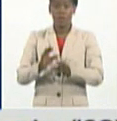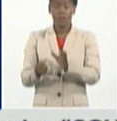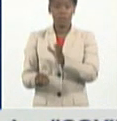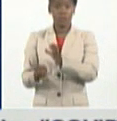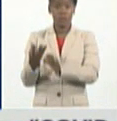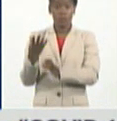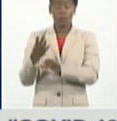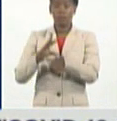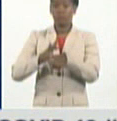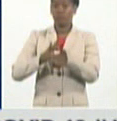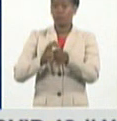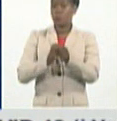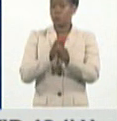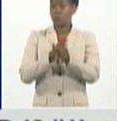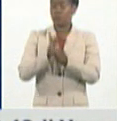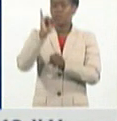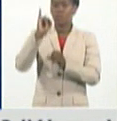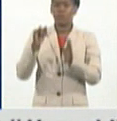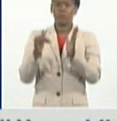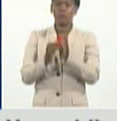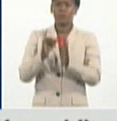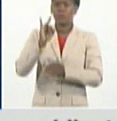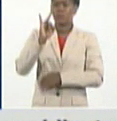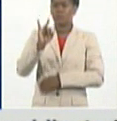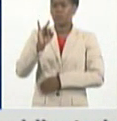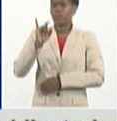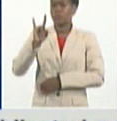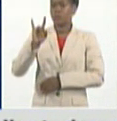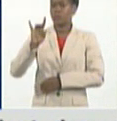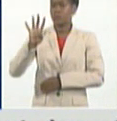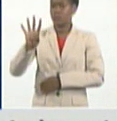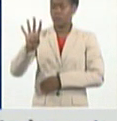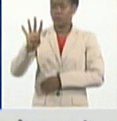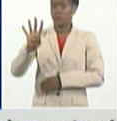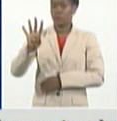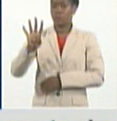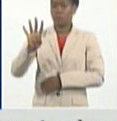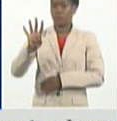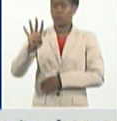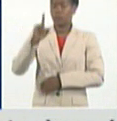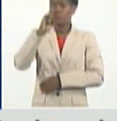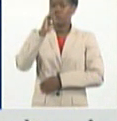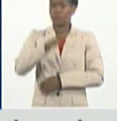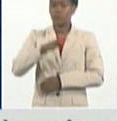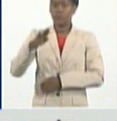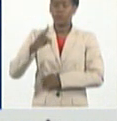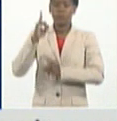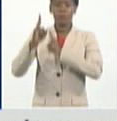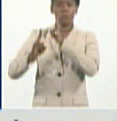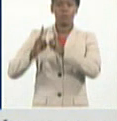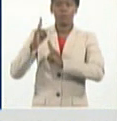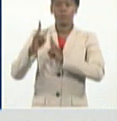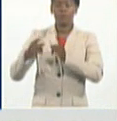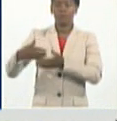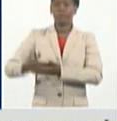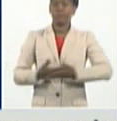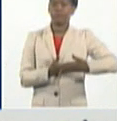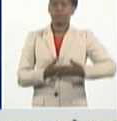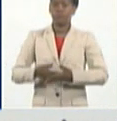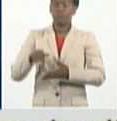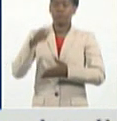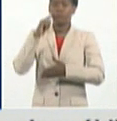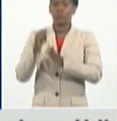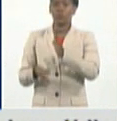6,794 pacientes pediátricos, promediando la elevada cifra